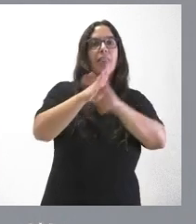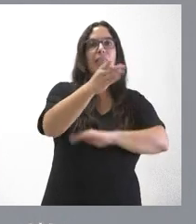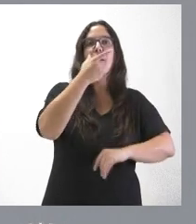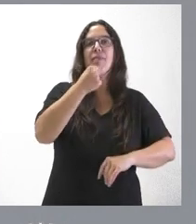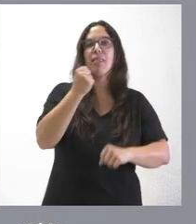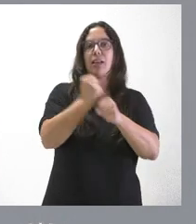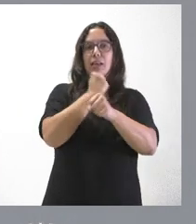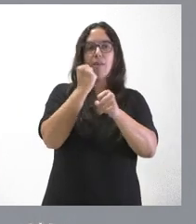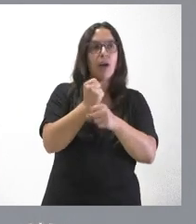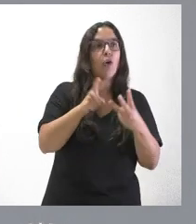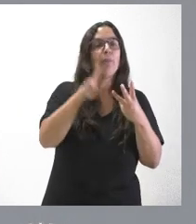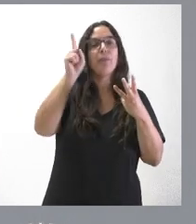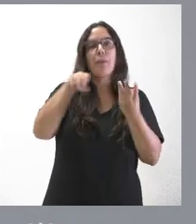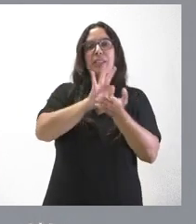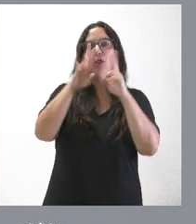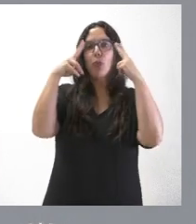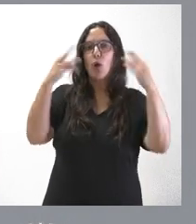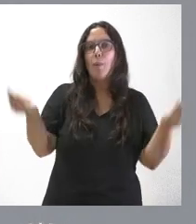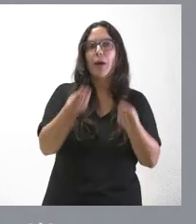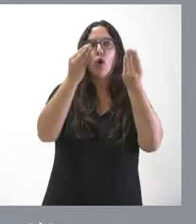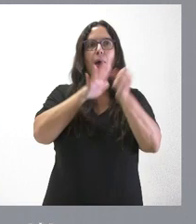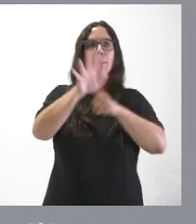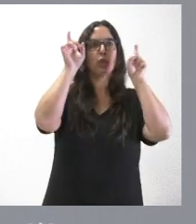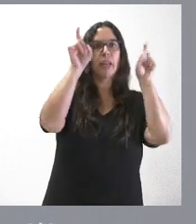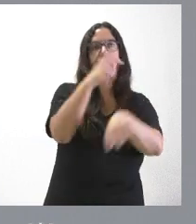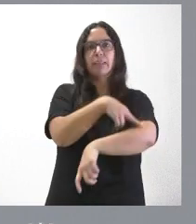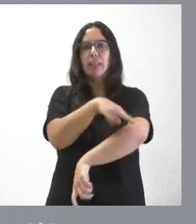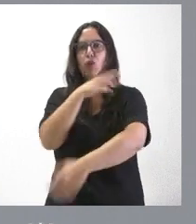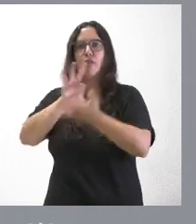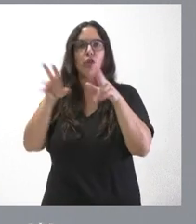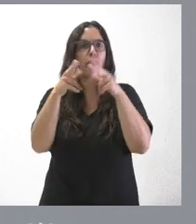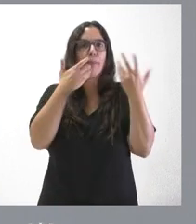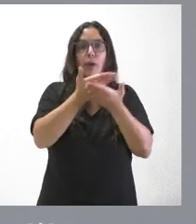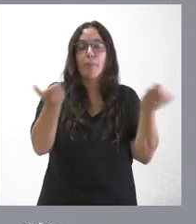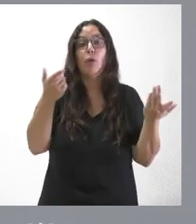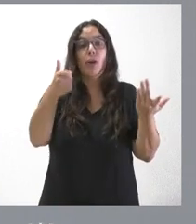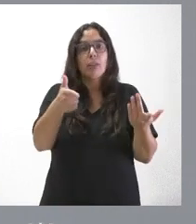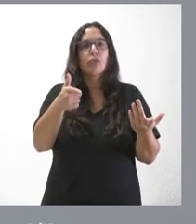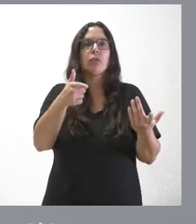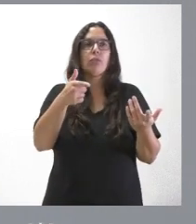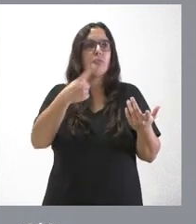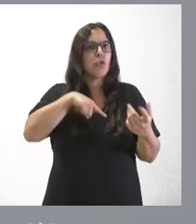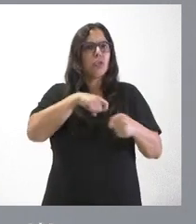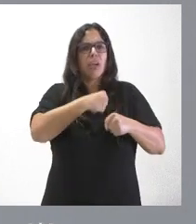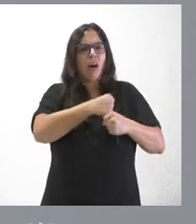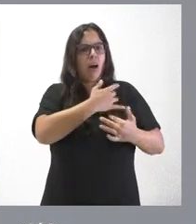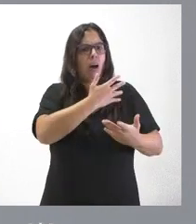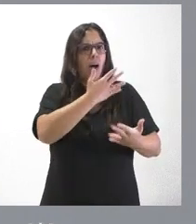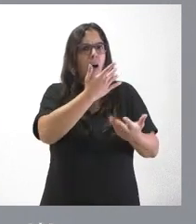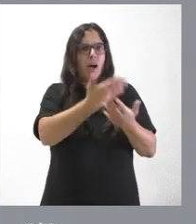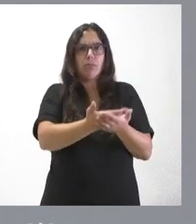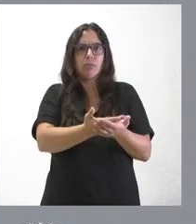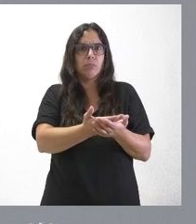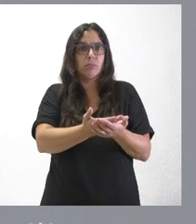que han visto mejorar los servicios públicos en educación, sanidad o servicios sociales. A esto nos hemos dedicado en este